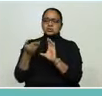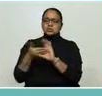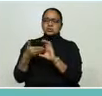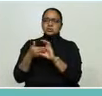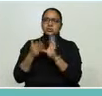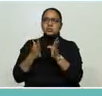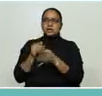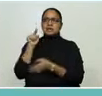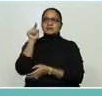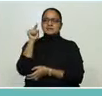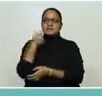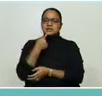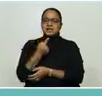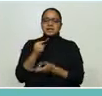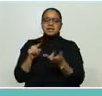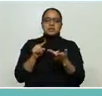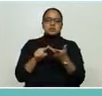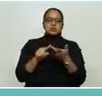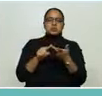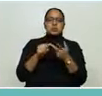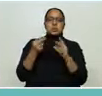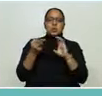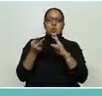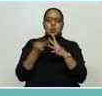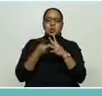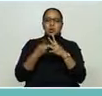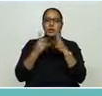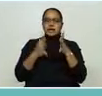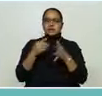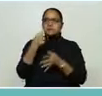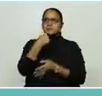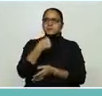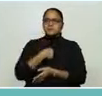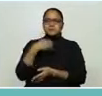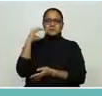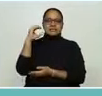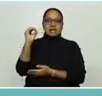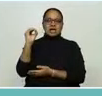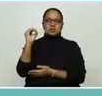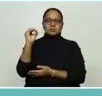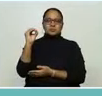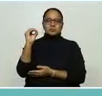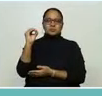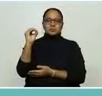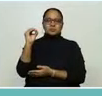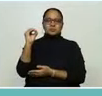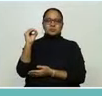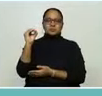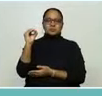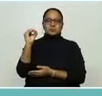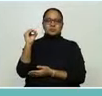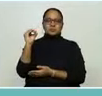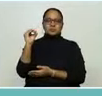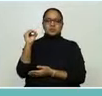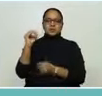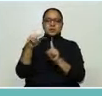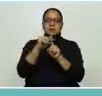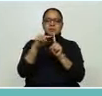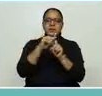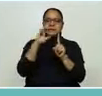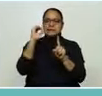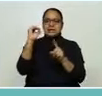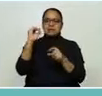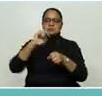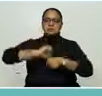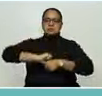Lancho, o Lancho es otro departamento que tenemos cero casos. Y eso es lo que yo le decía al señor presidente, el análisis